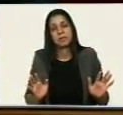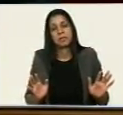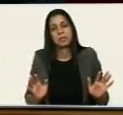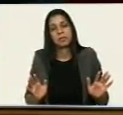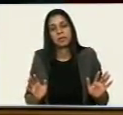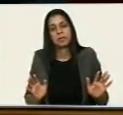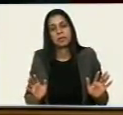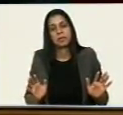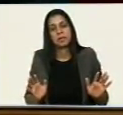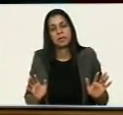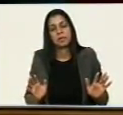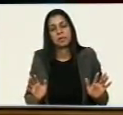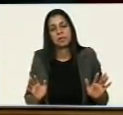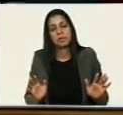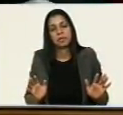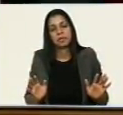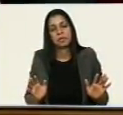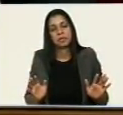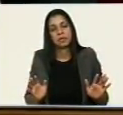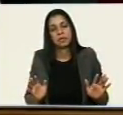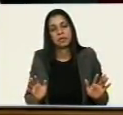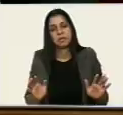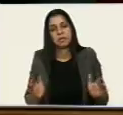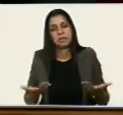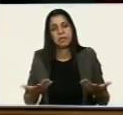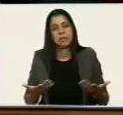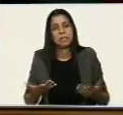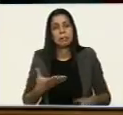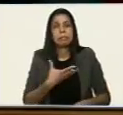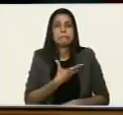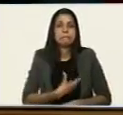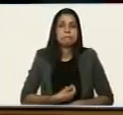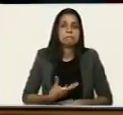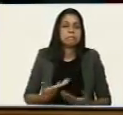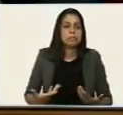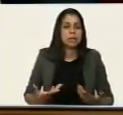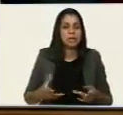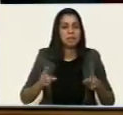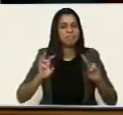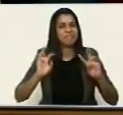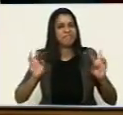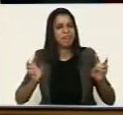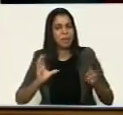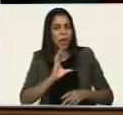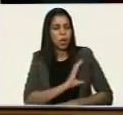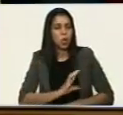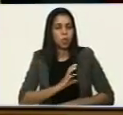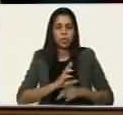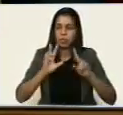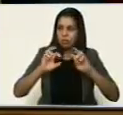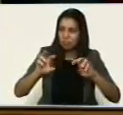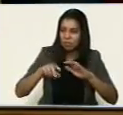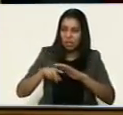un poco desconsolados con el tema de la Comisión de la Verdad,